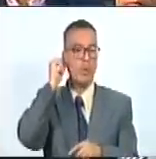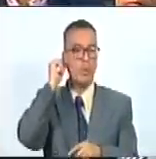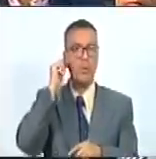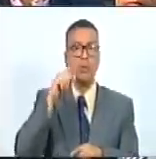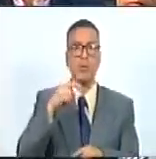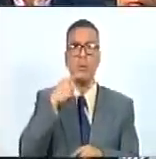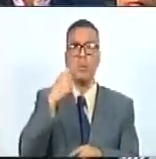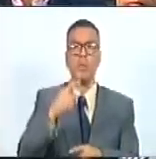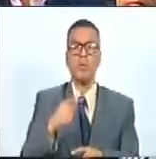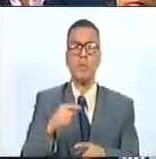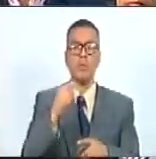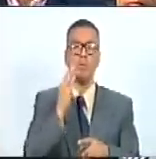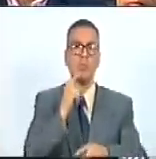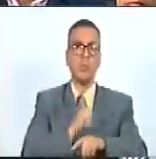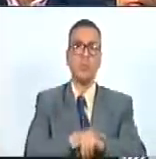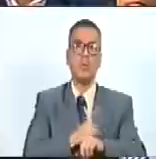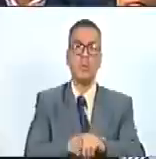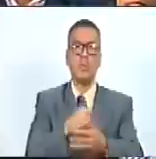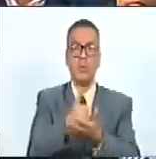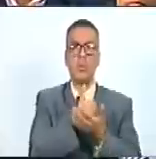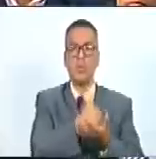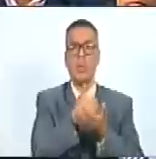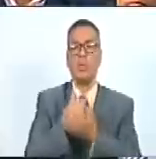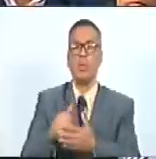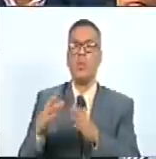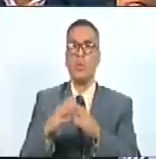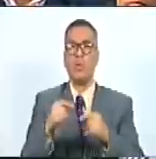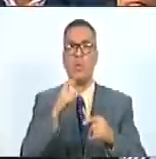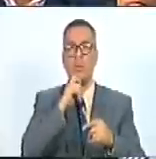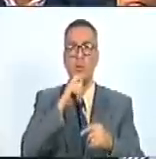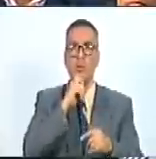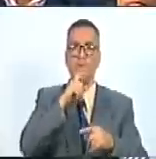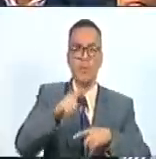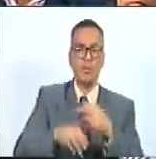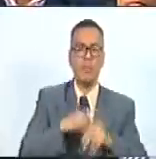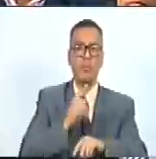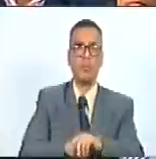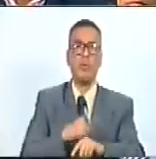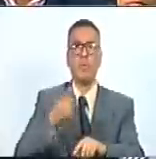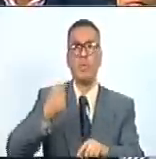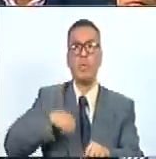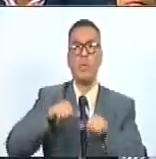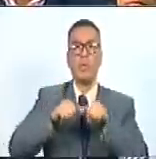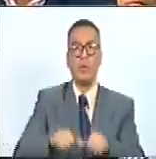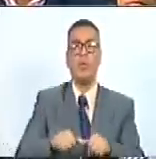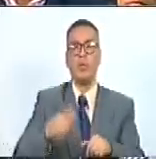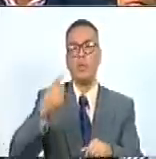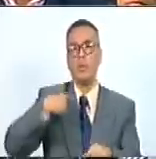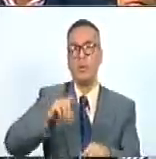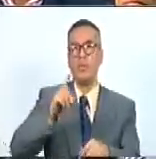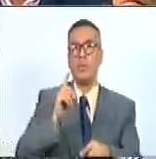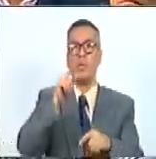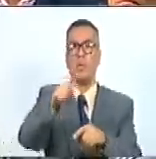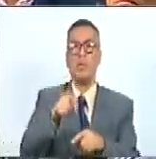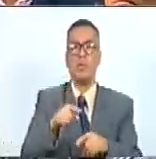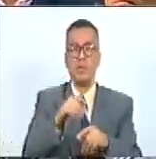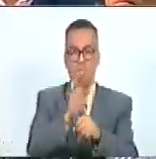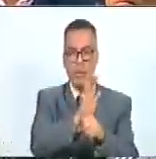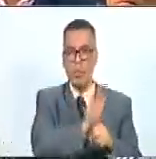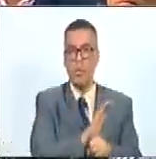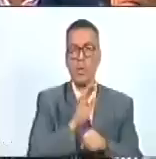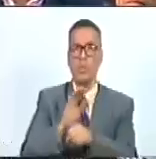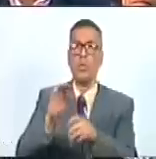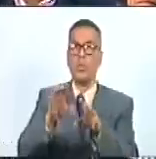nos sirva en este tiempo de tantas dificultades donde tenemos el deber de salvaguardar